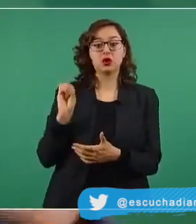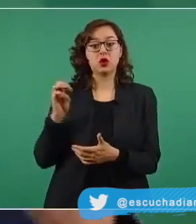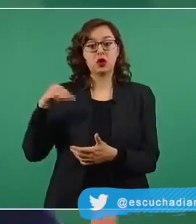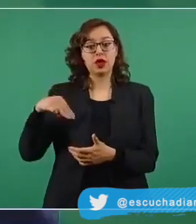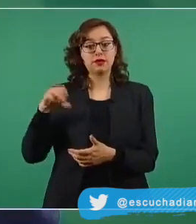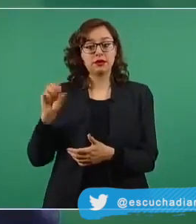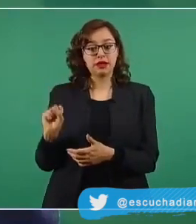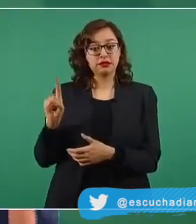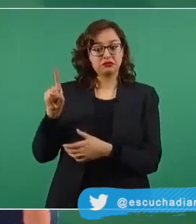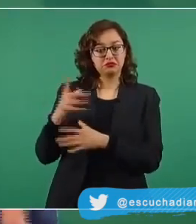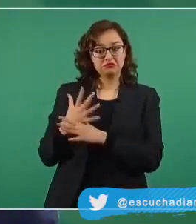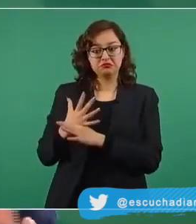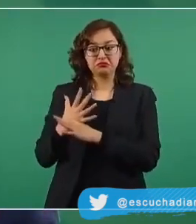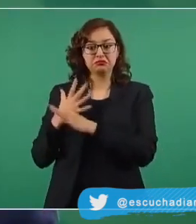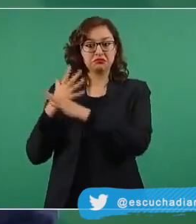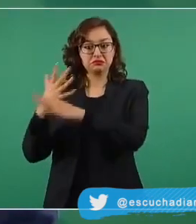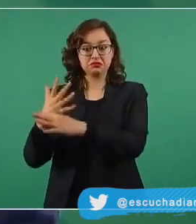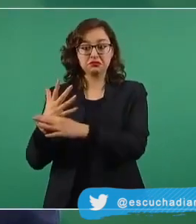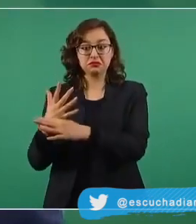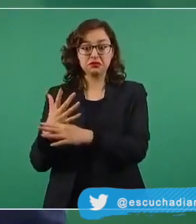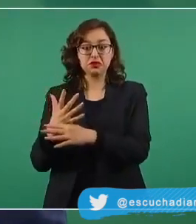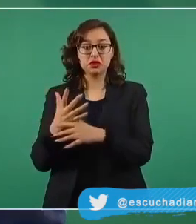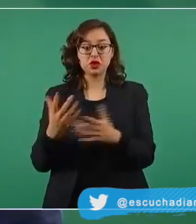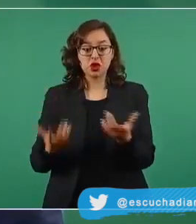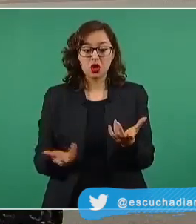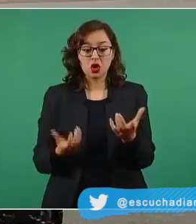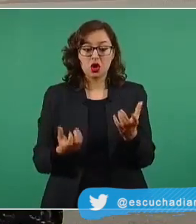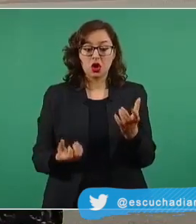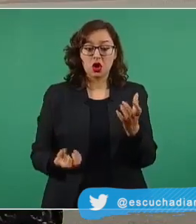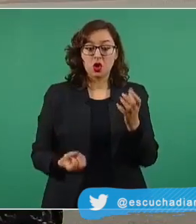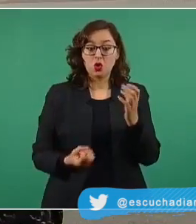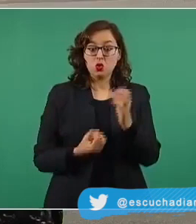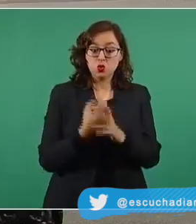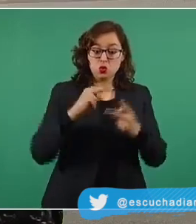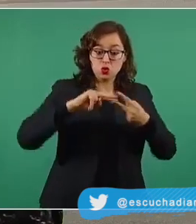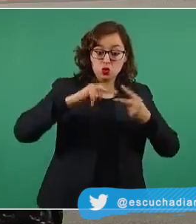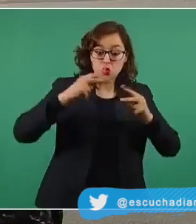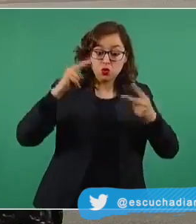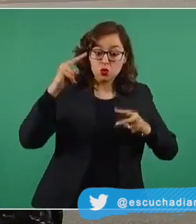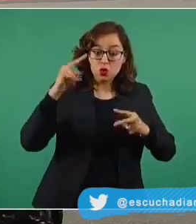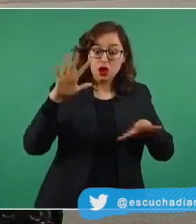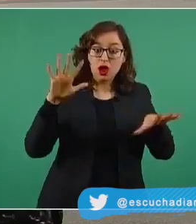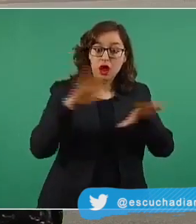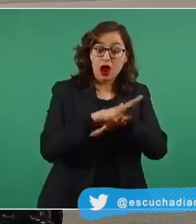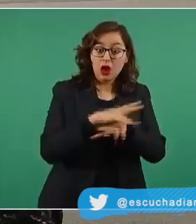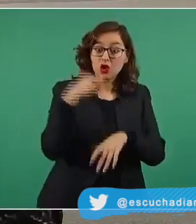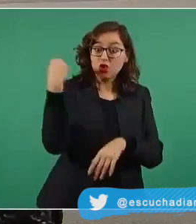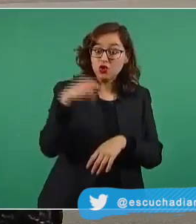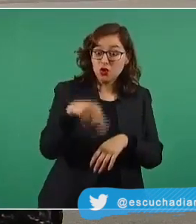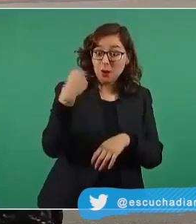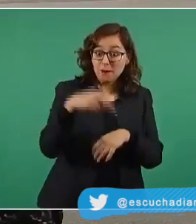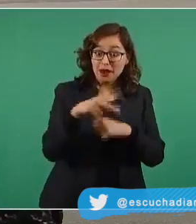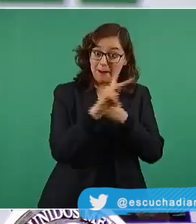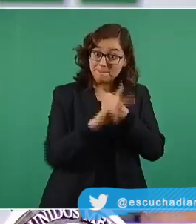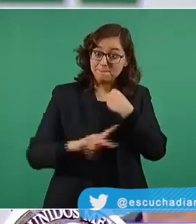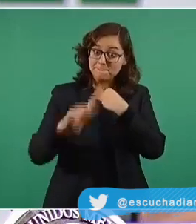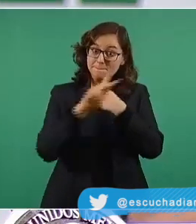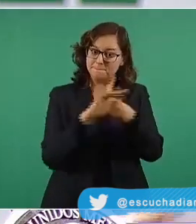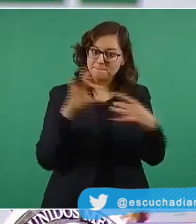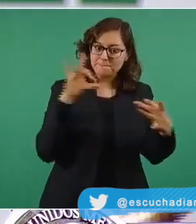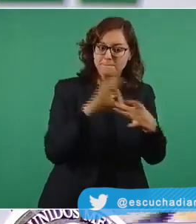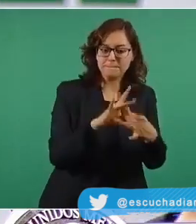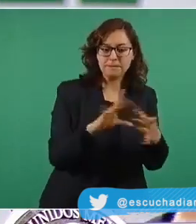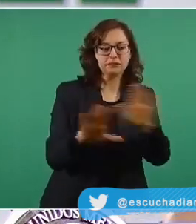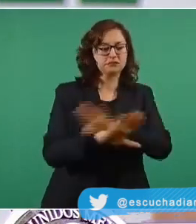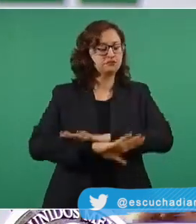las entidades con mayor número de casos activos, seguida de Quintana Roo, Tabasco, Baja California Sur, Guerrero, Yucatán,